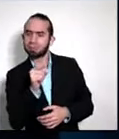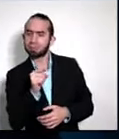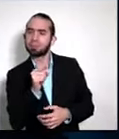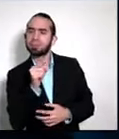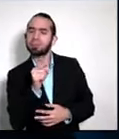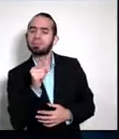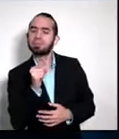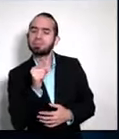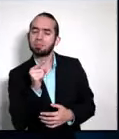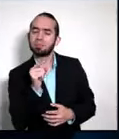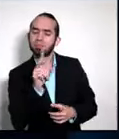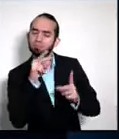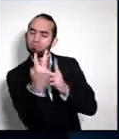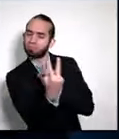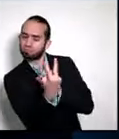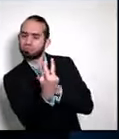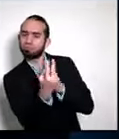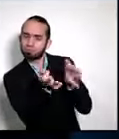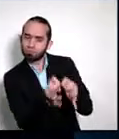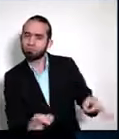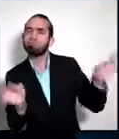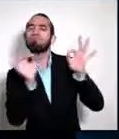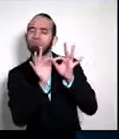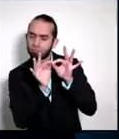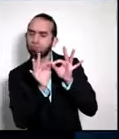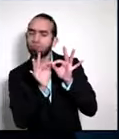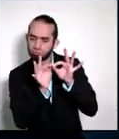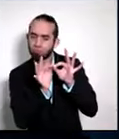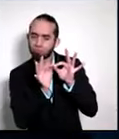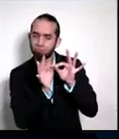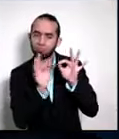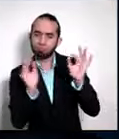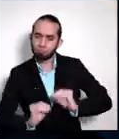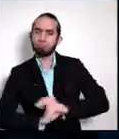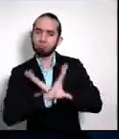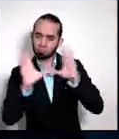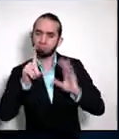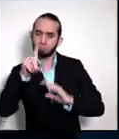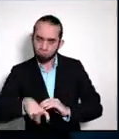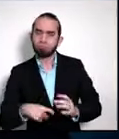una connotación importante que es que es oportuno aclarar